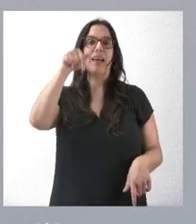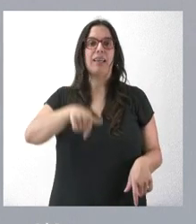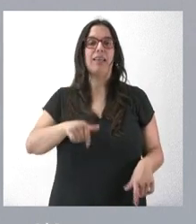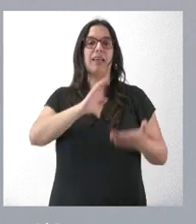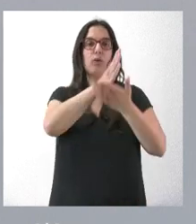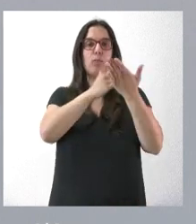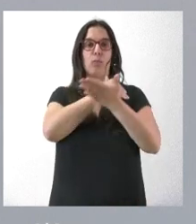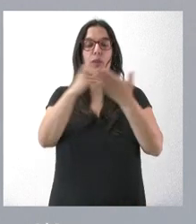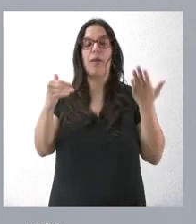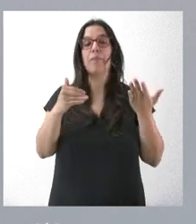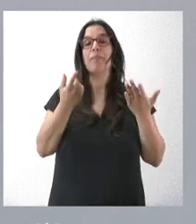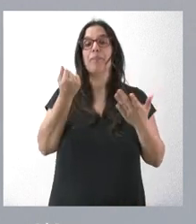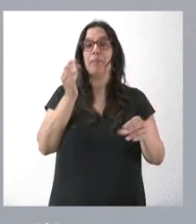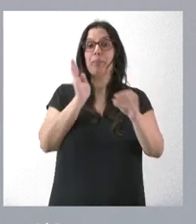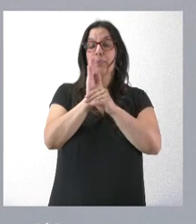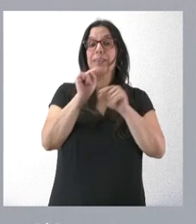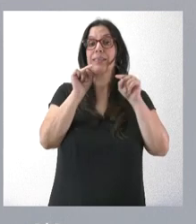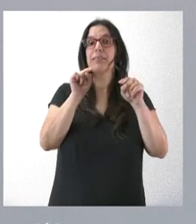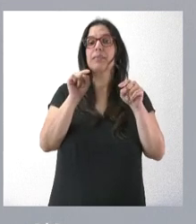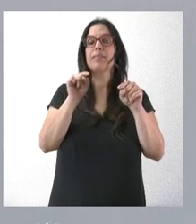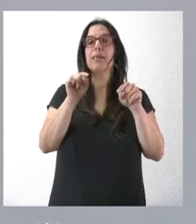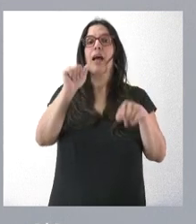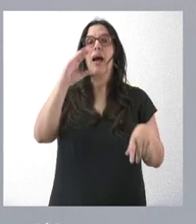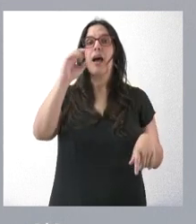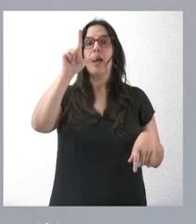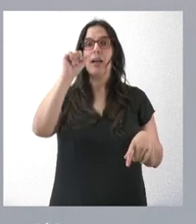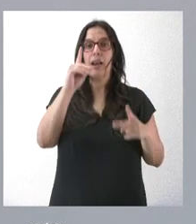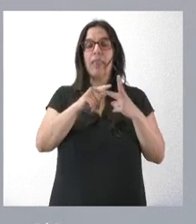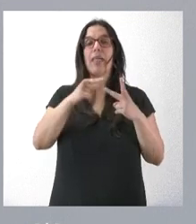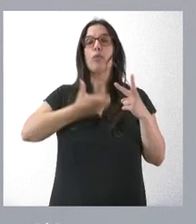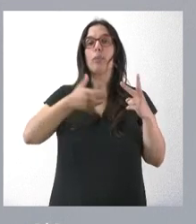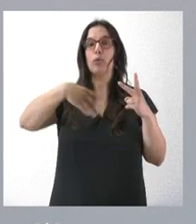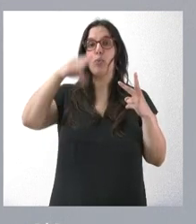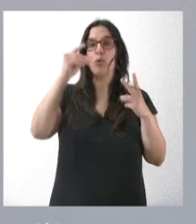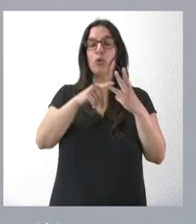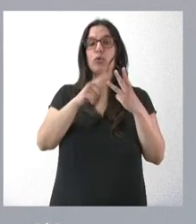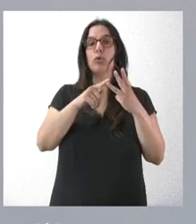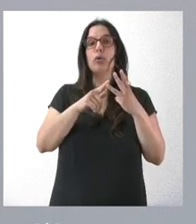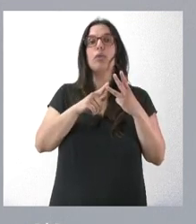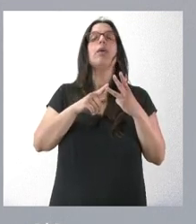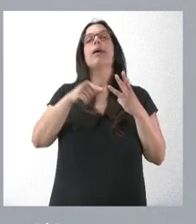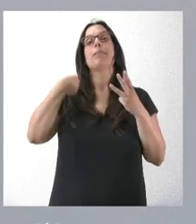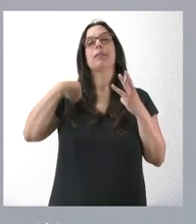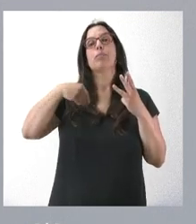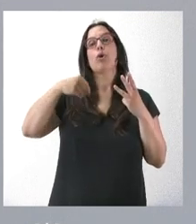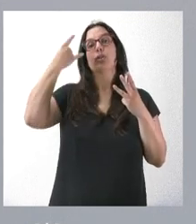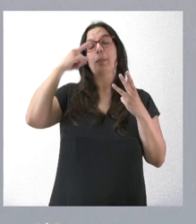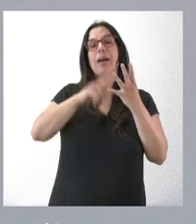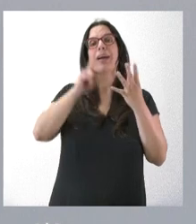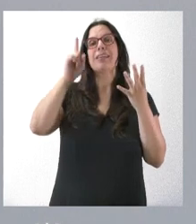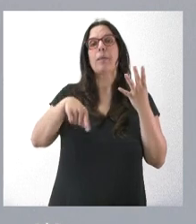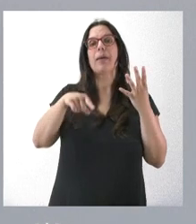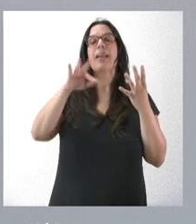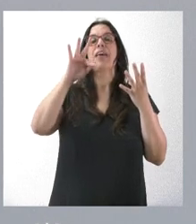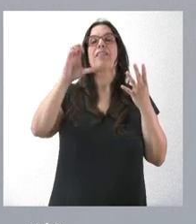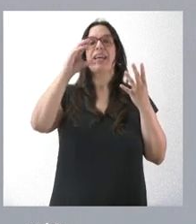Estas cantidades van a llegar a CLAS, al Ayuntamiento de Burgos, a Paredes Salamanca y a FECAS con el